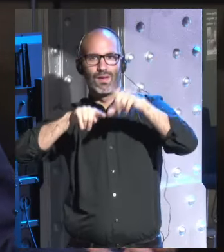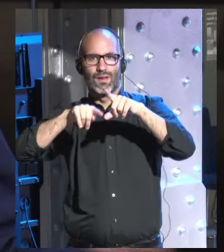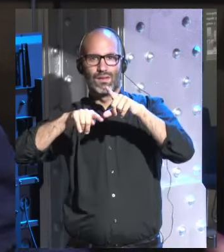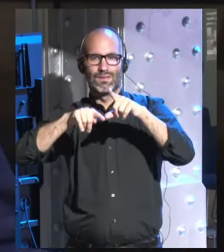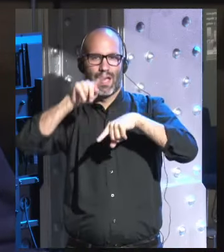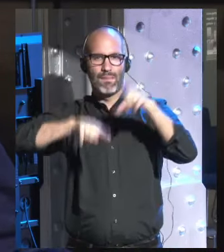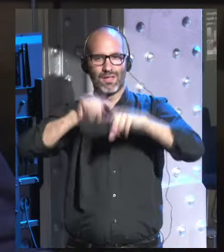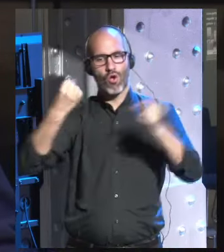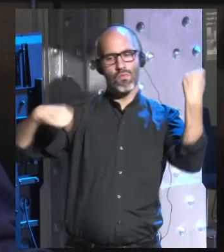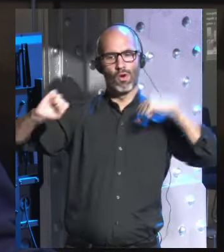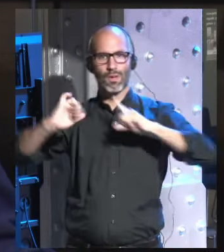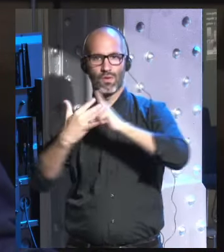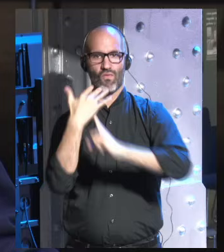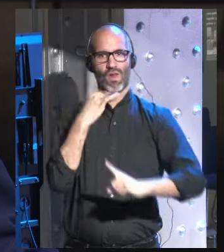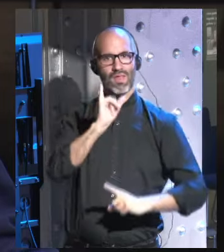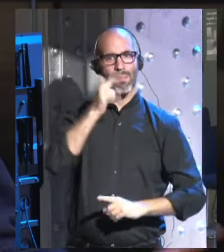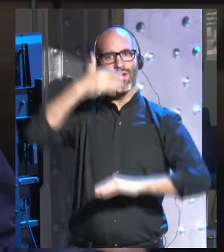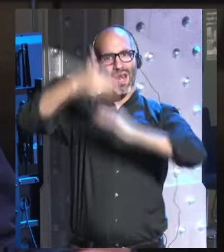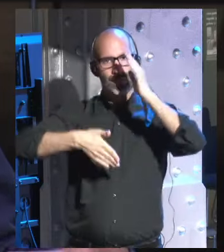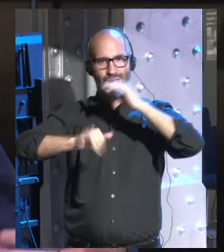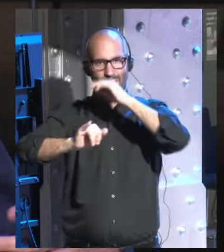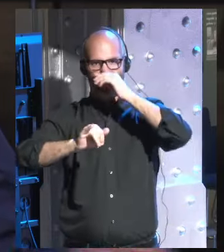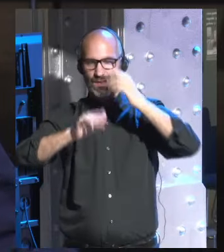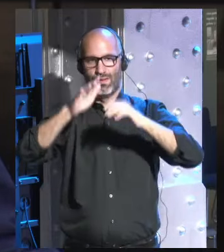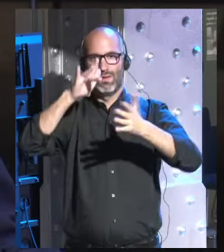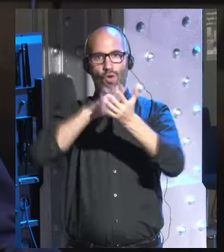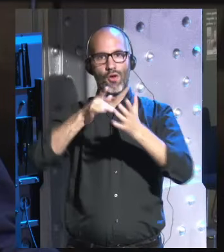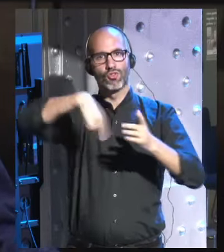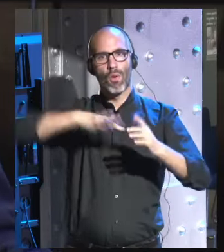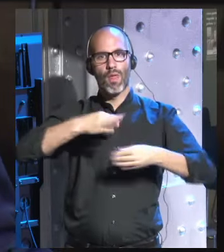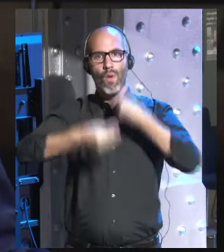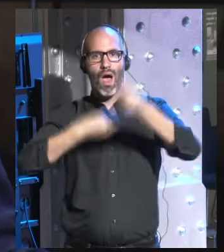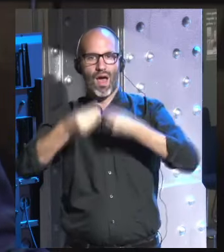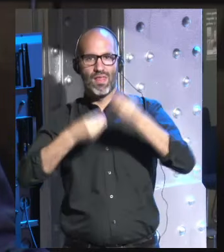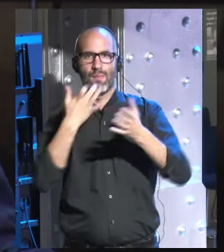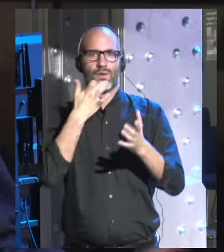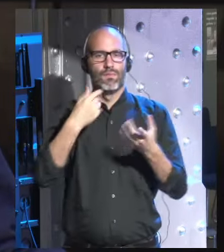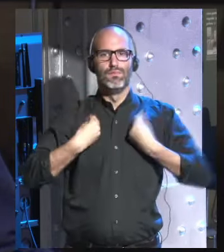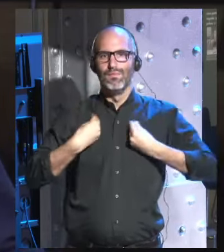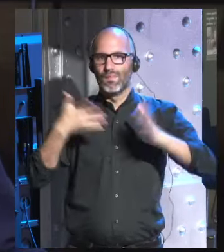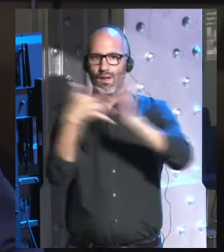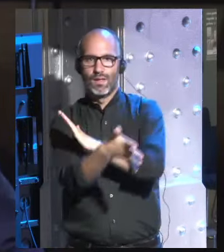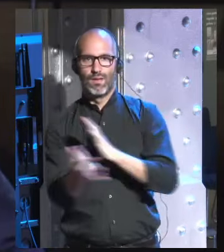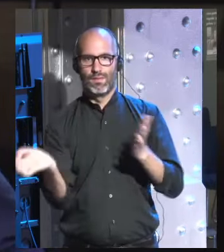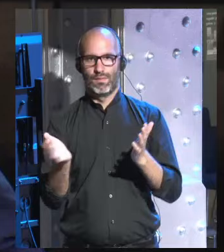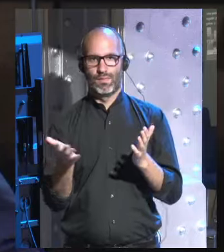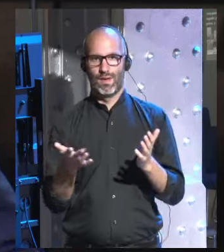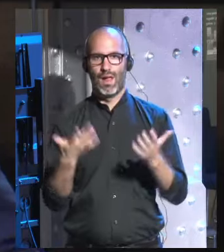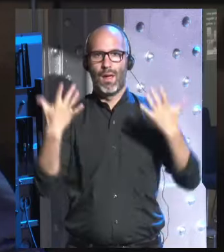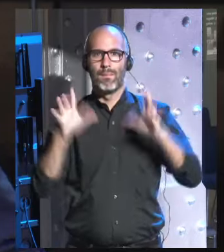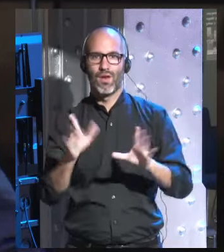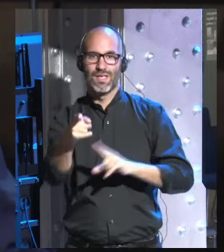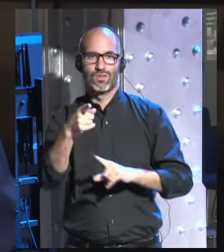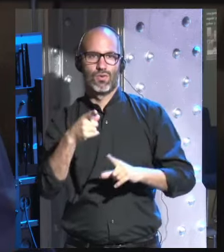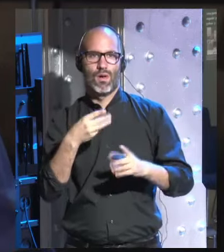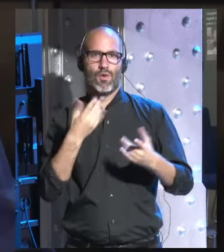comportamiento pero había un límite acerca de lo que podemos hacer con nuestras fantasías podemos fantasear con vivir para siempre pero eso